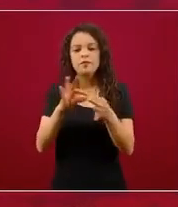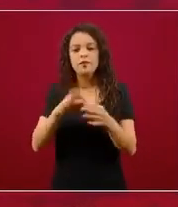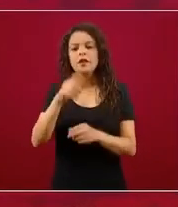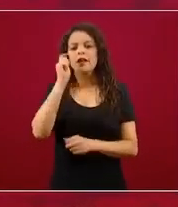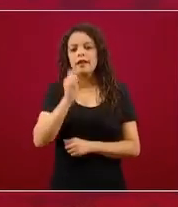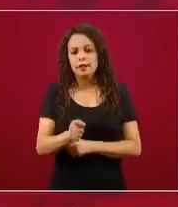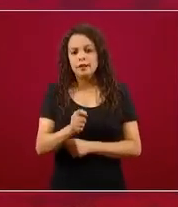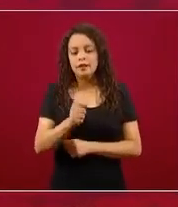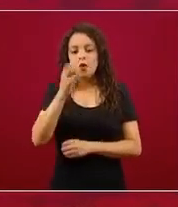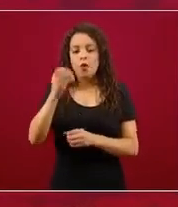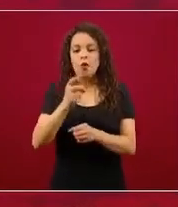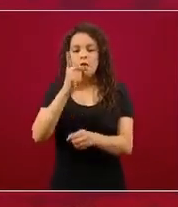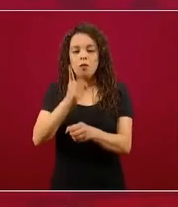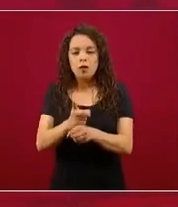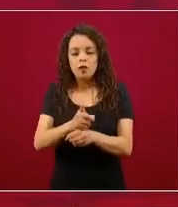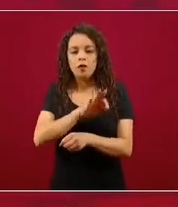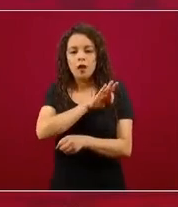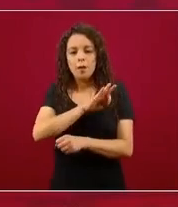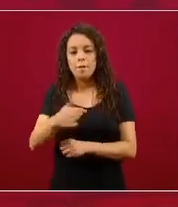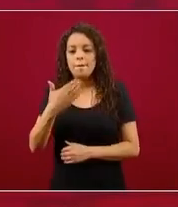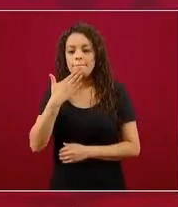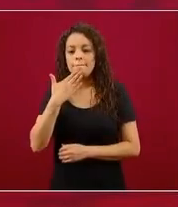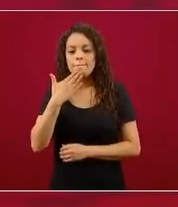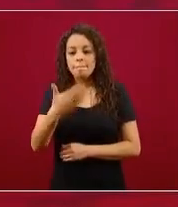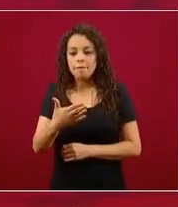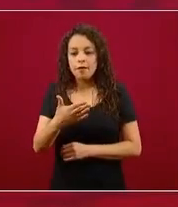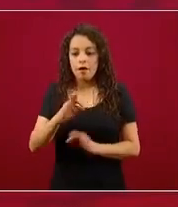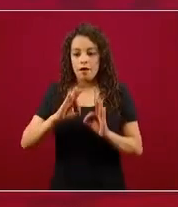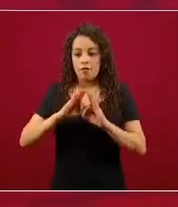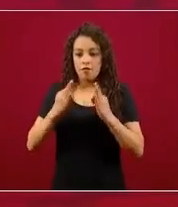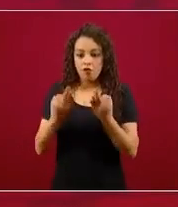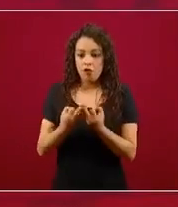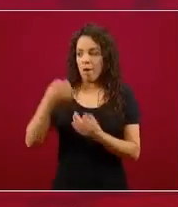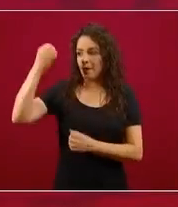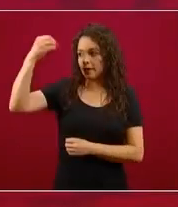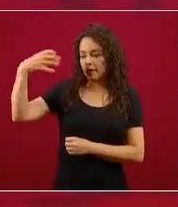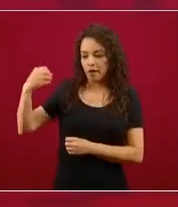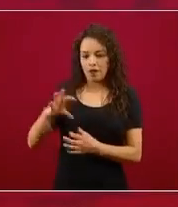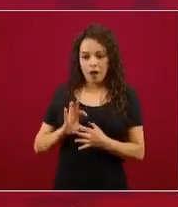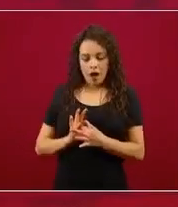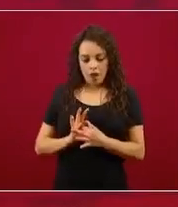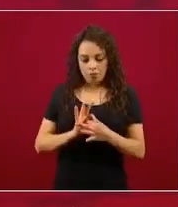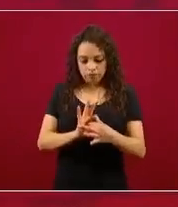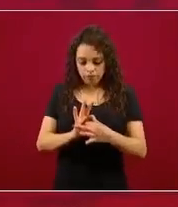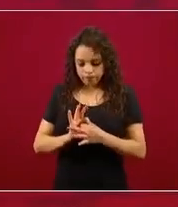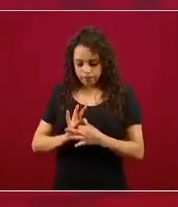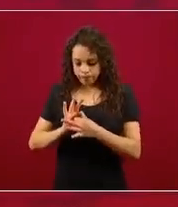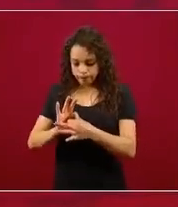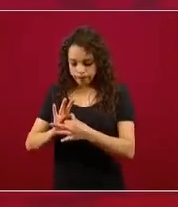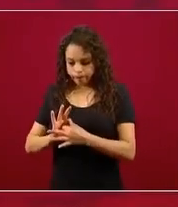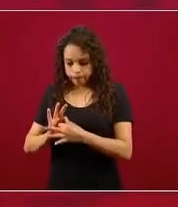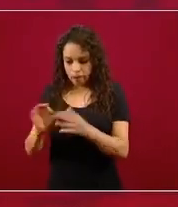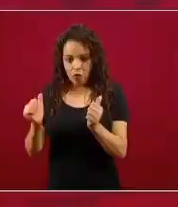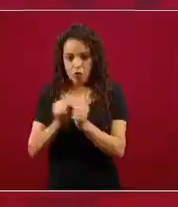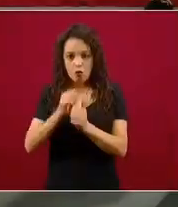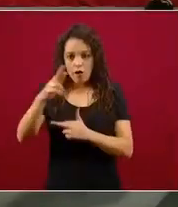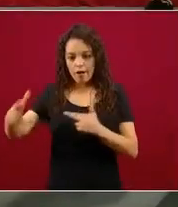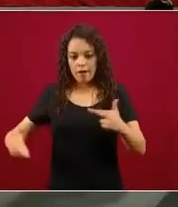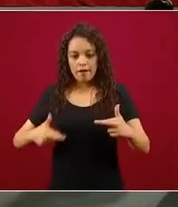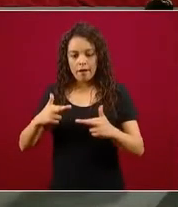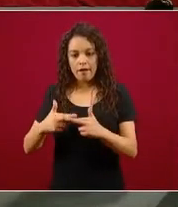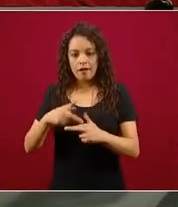sincronizar las medidas, las intervenciones, el semáforo, entre regiones que comparten movilidad.